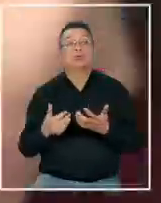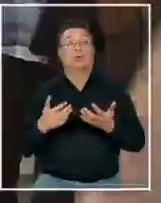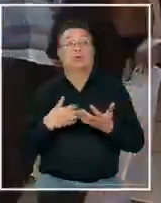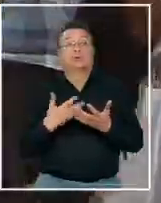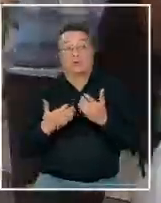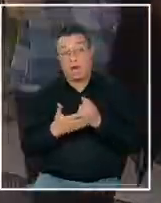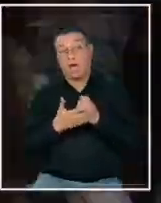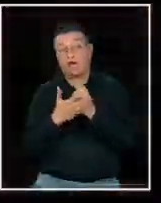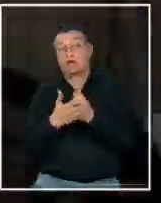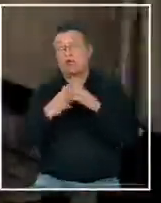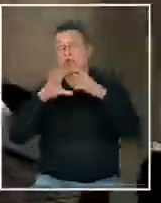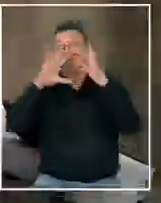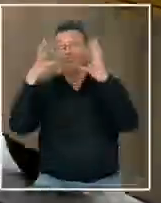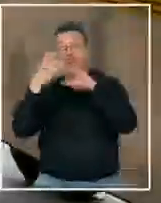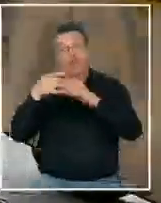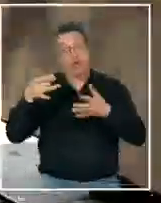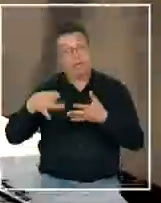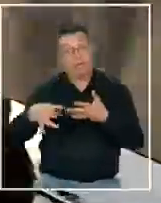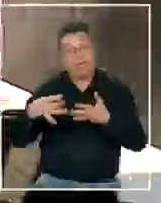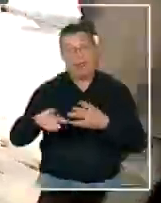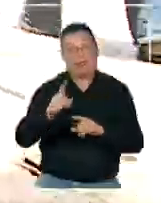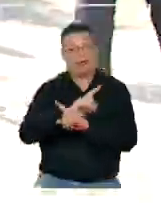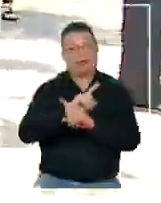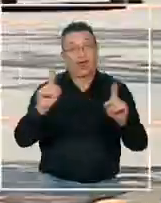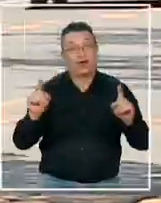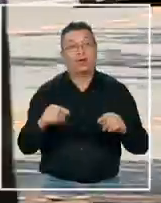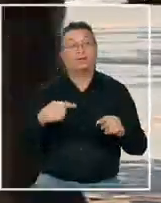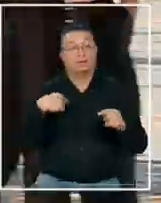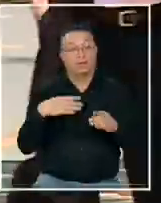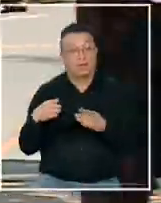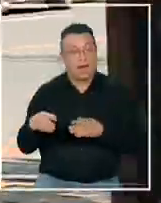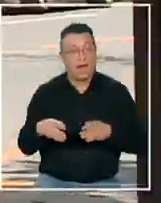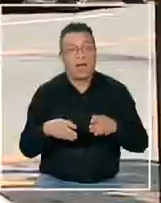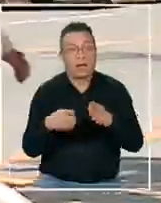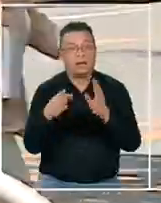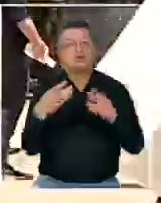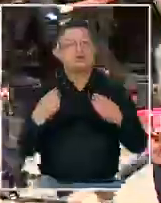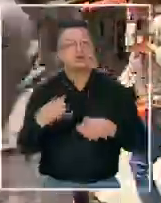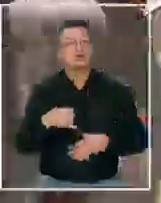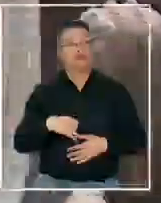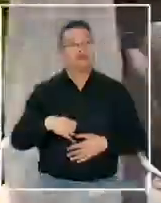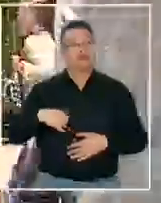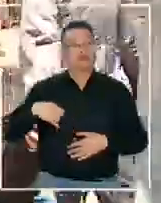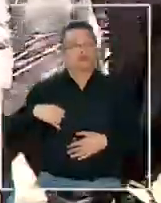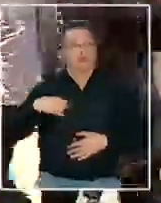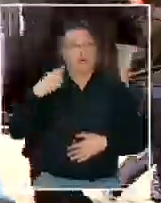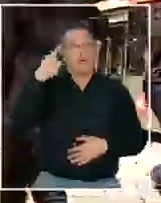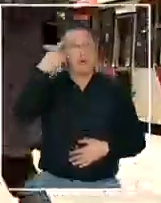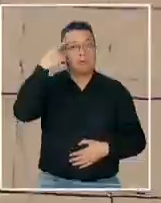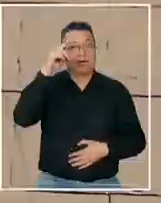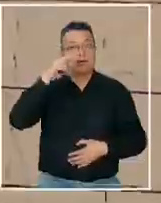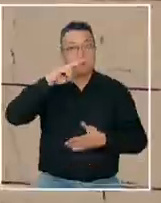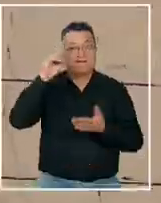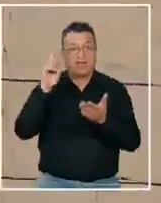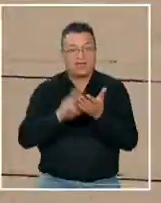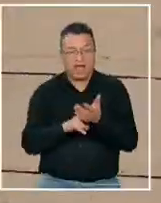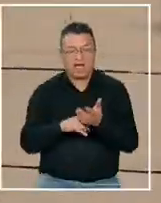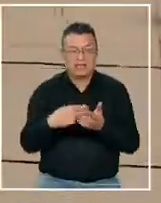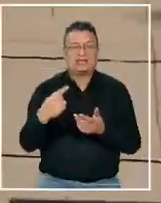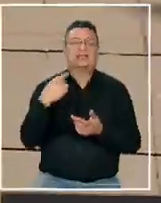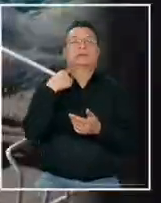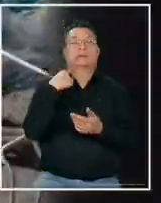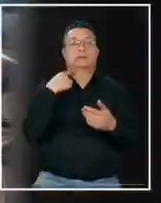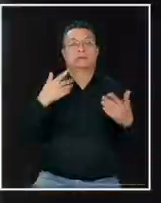al planeta de alguna manera iniciábamos en Chile uno de esos caminos que enorgullecen pero la bofetada de realidad es siempre